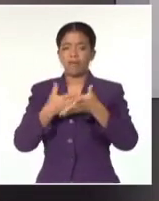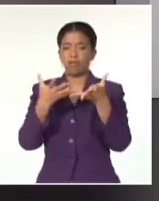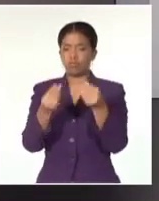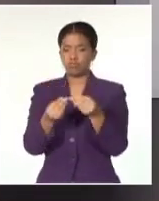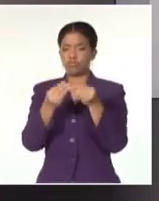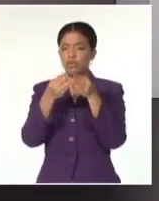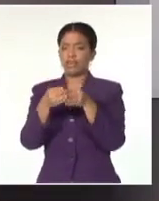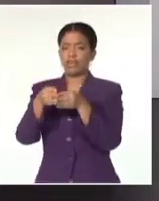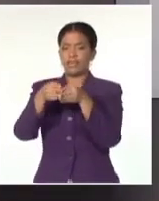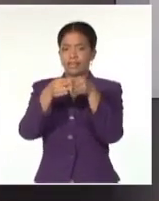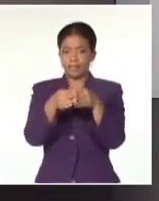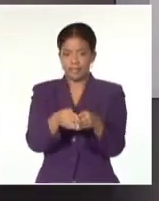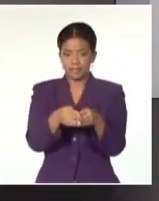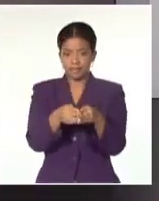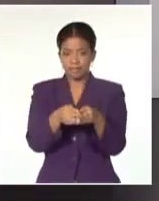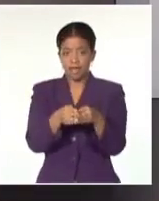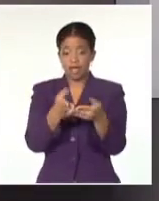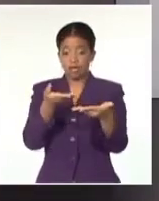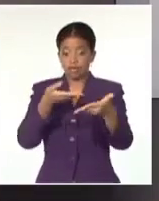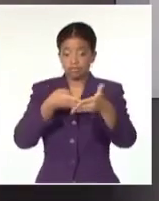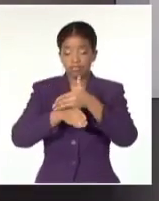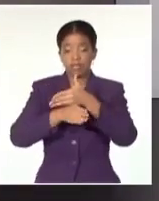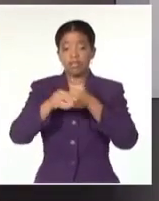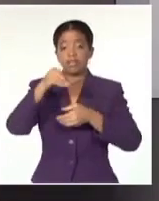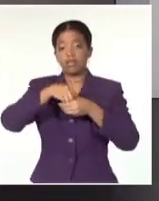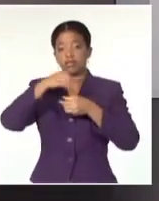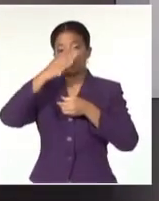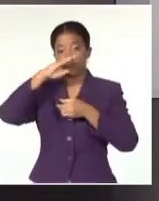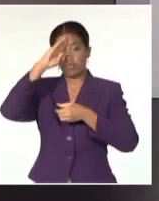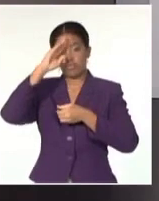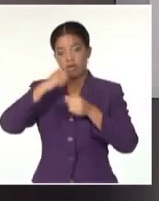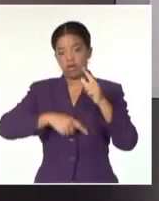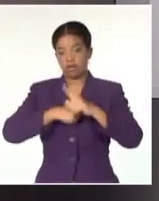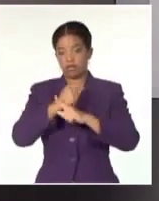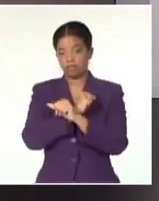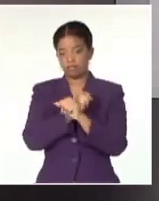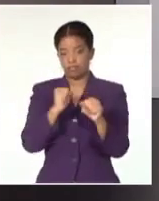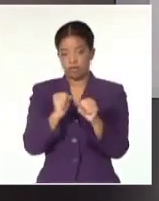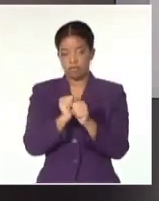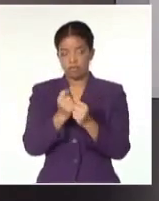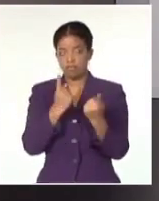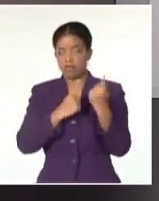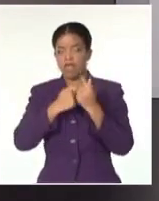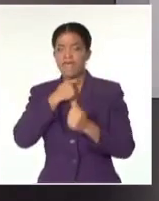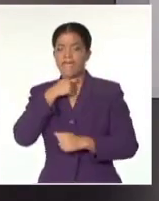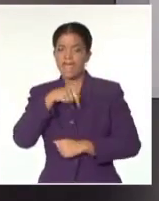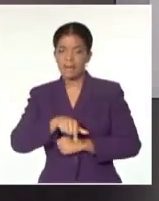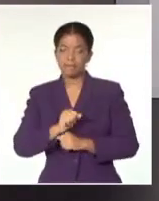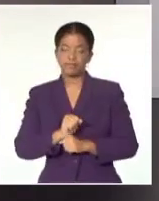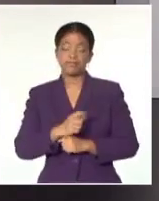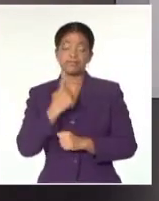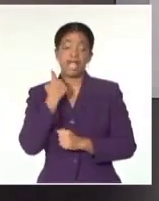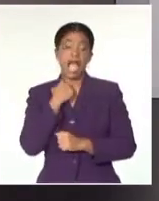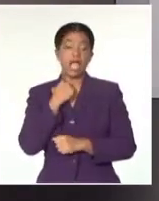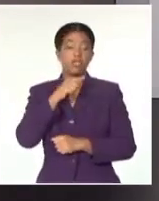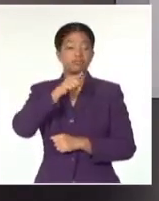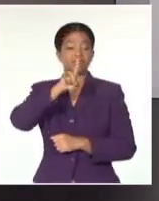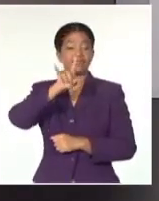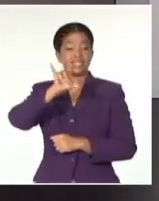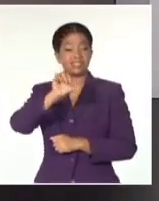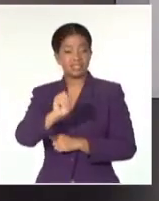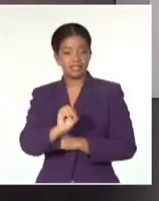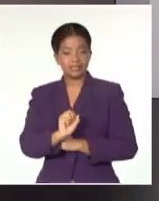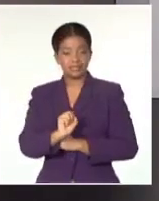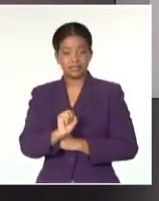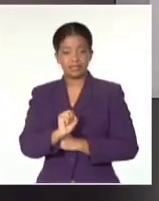penetración de elementos en Cuba para ejecutar acciones terroristas. Vamos a poner algunos ejemplos. Década del 60, organizó acciones violentas en